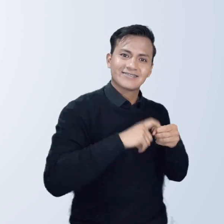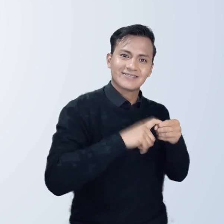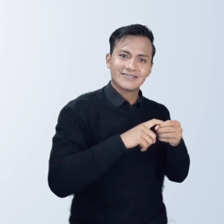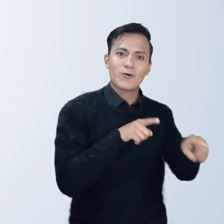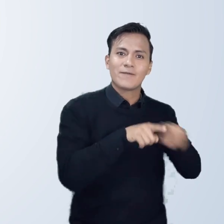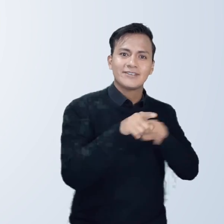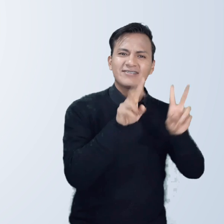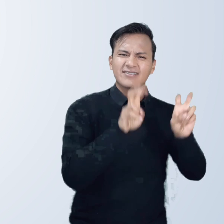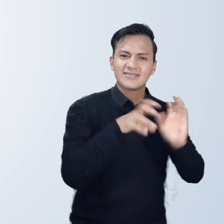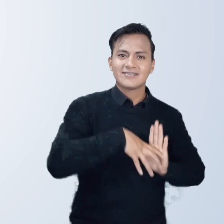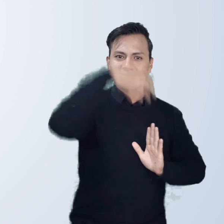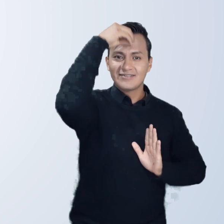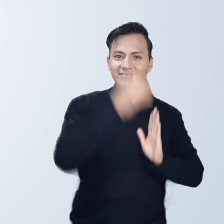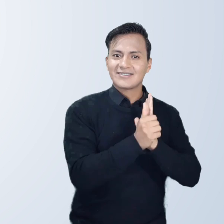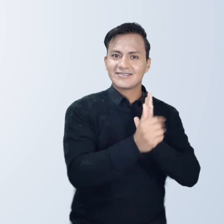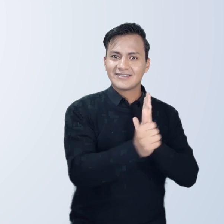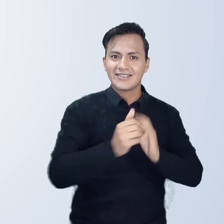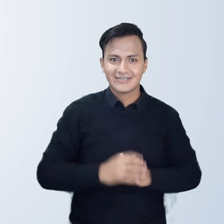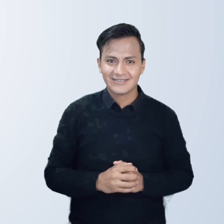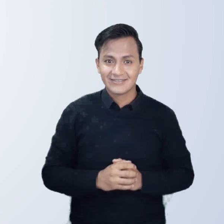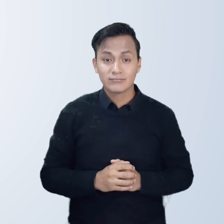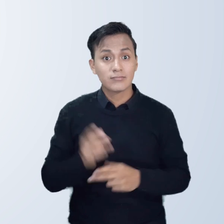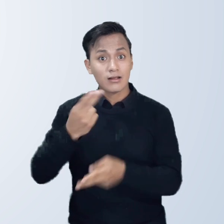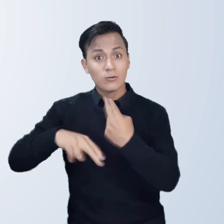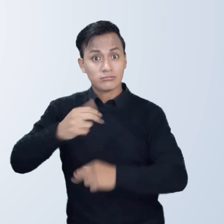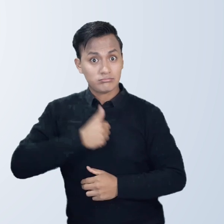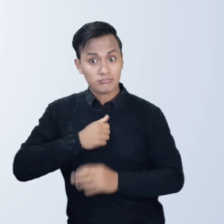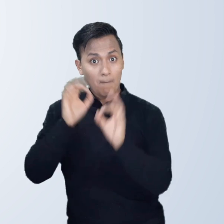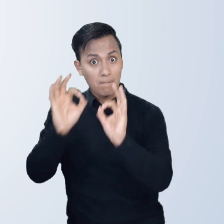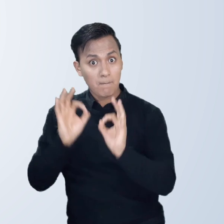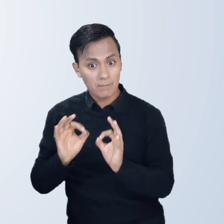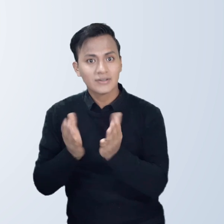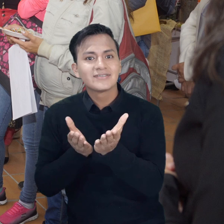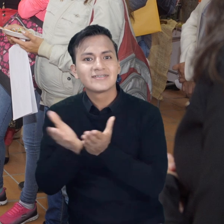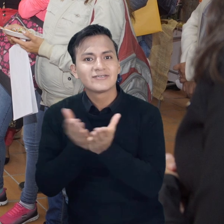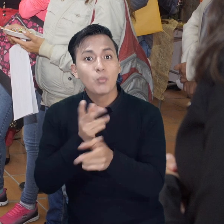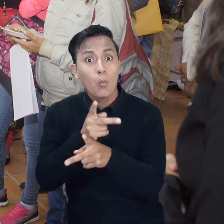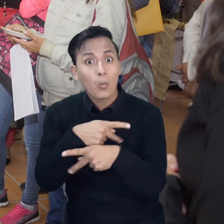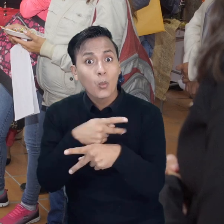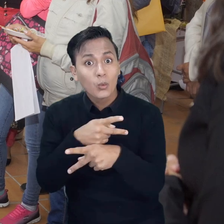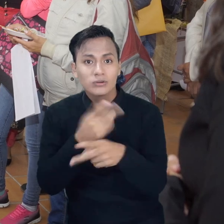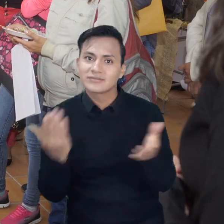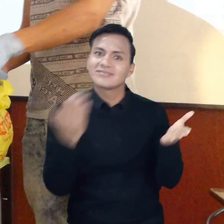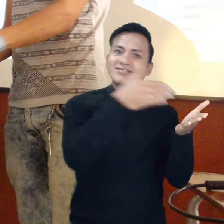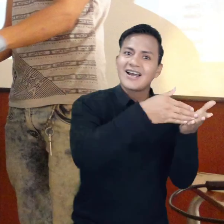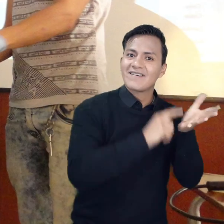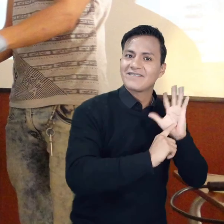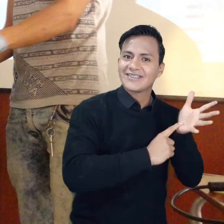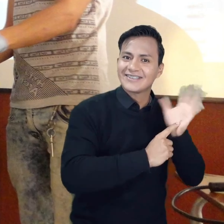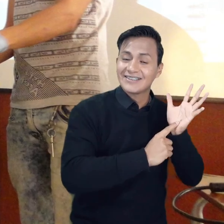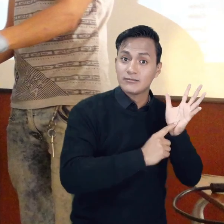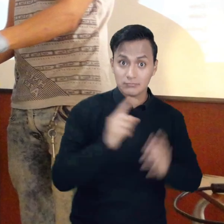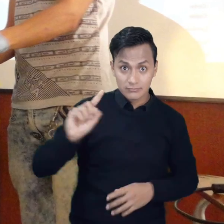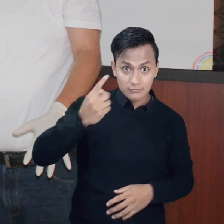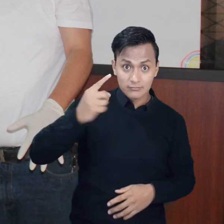inscribirse en el concurso Emprender con Capacidad. Los mejores emprendimientos podrán promocionar sus productos o servicios en una